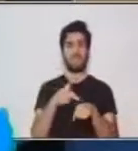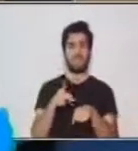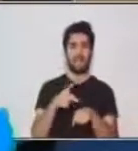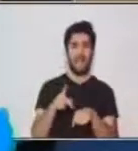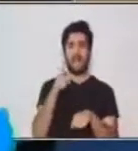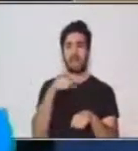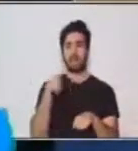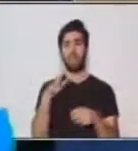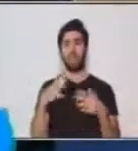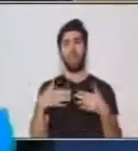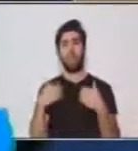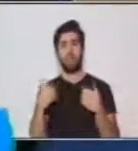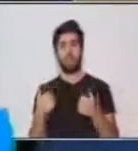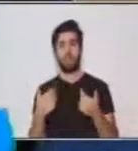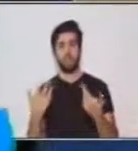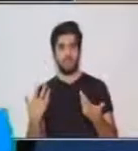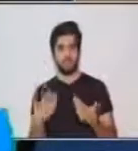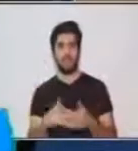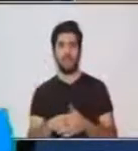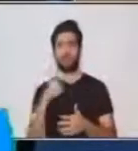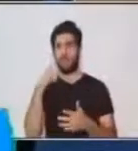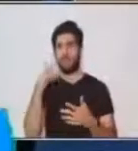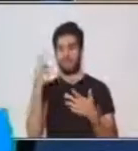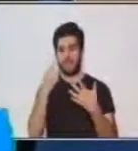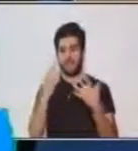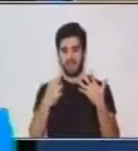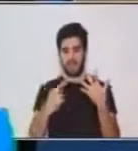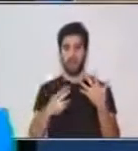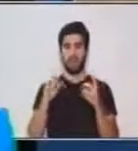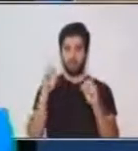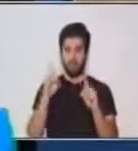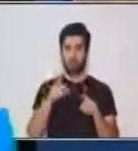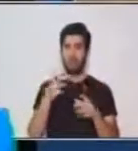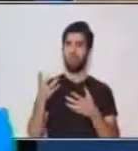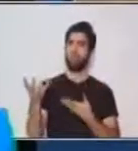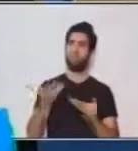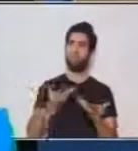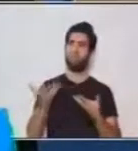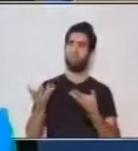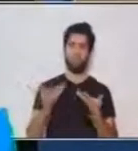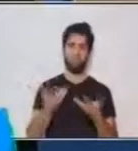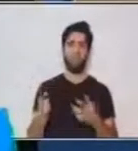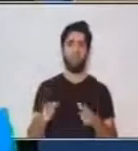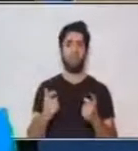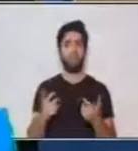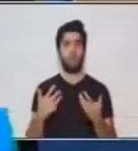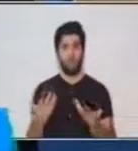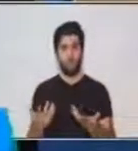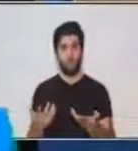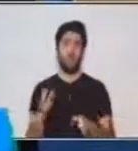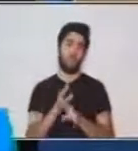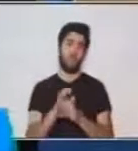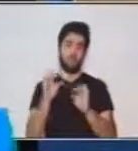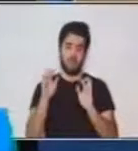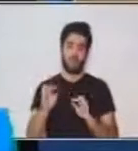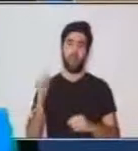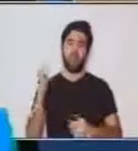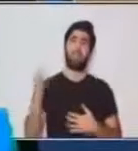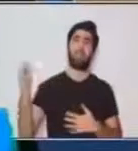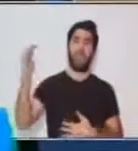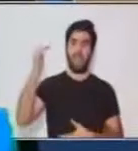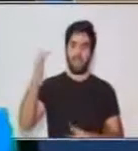¿Cómo está? Algo muy importante en el registro formal es el trato. Generalmente, cuando son personas mayores,